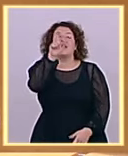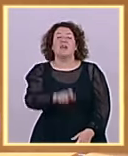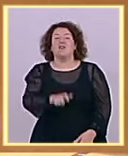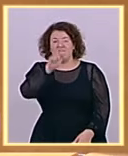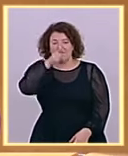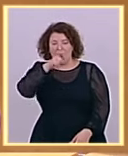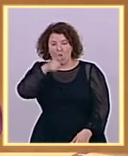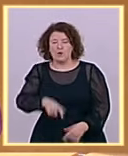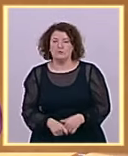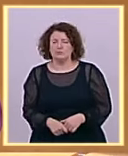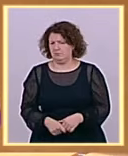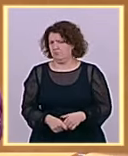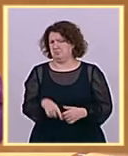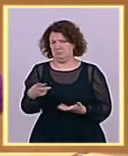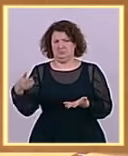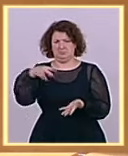menos ha hablado.